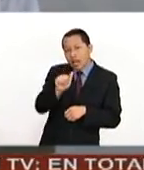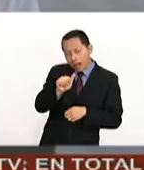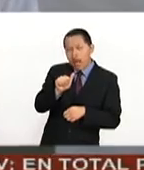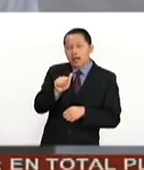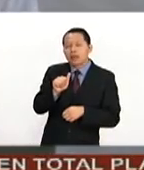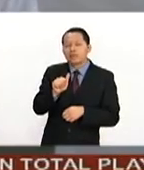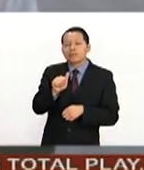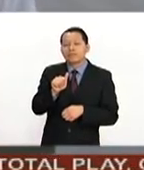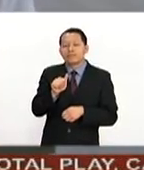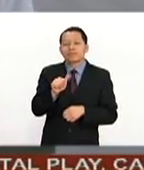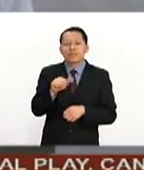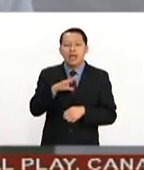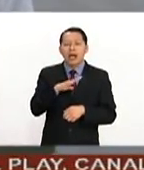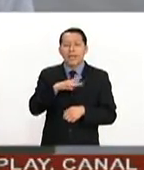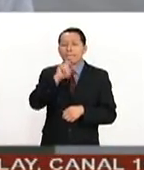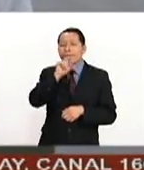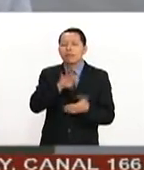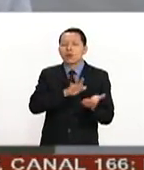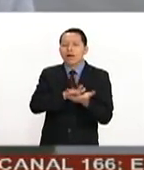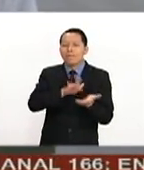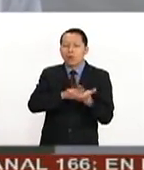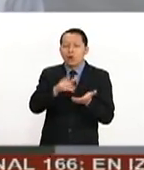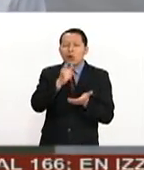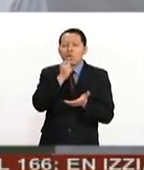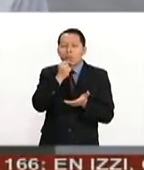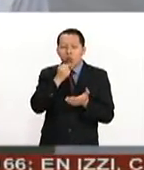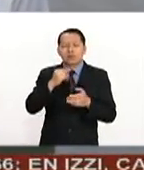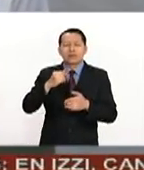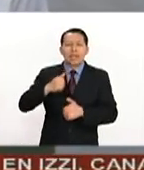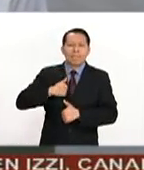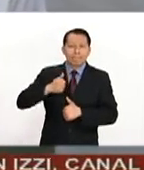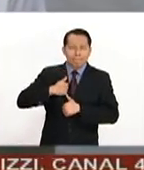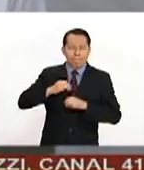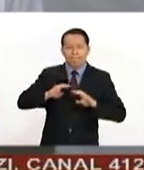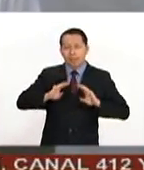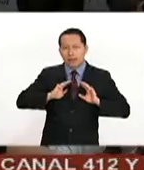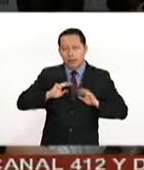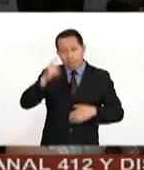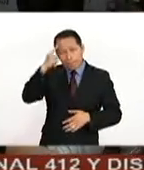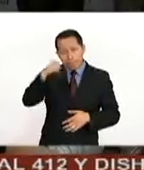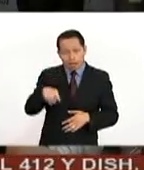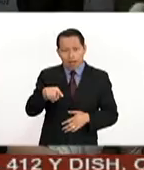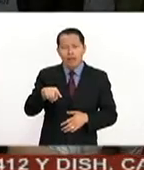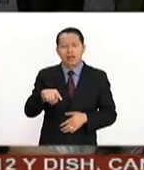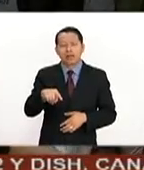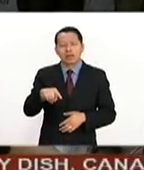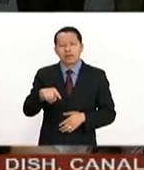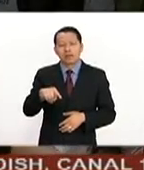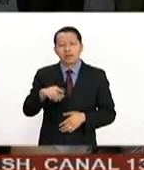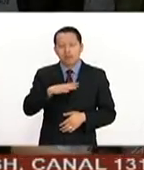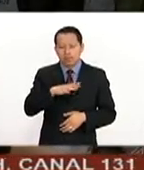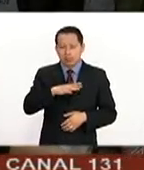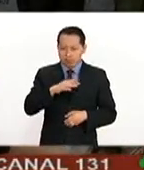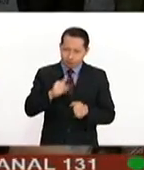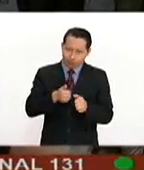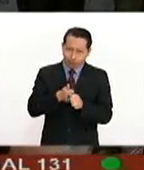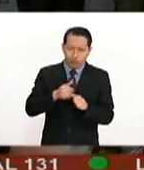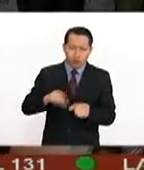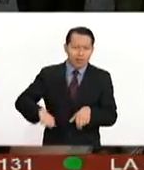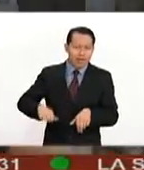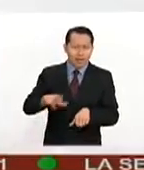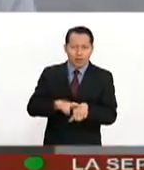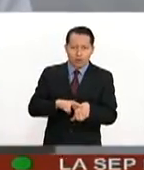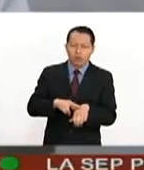ha dispuesto apoyo en policía militar para respaldar las acciones del gobernador.